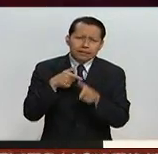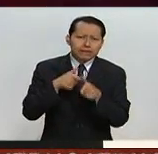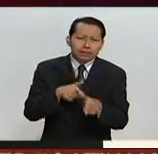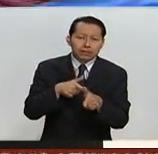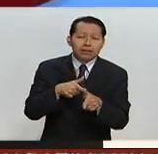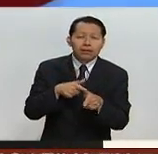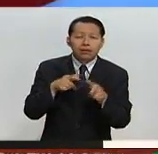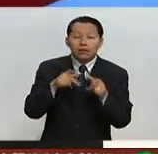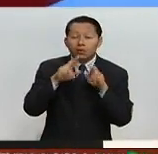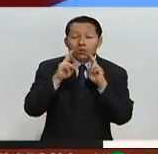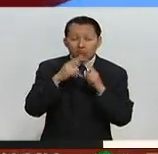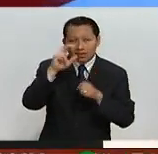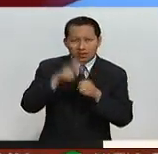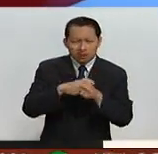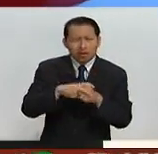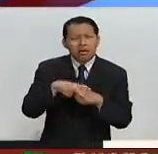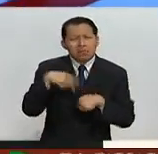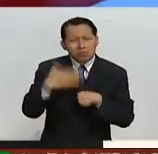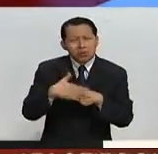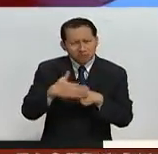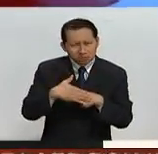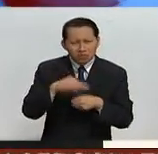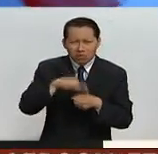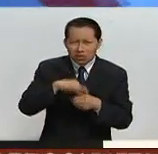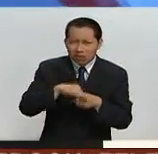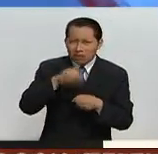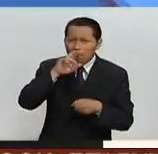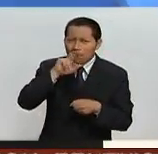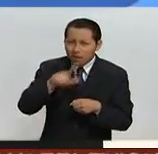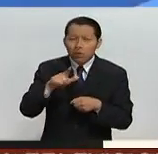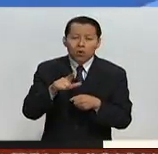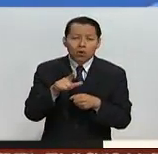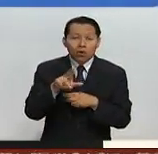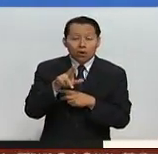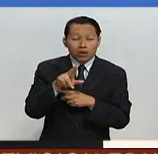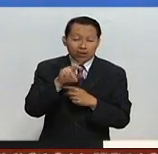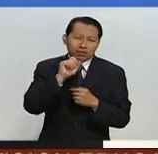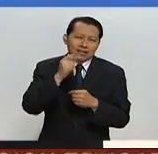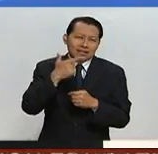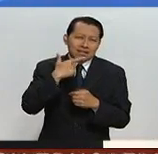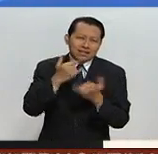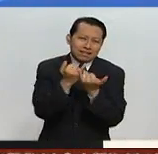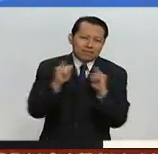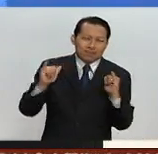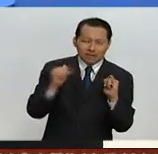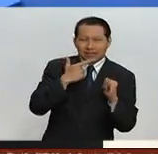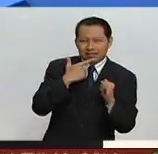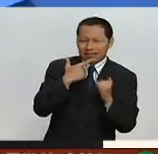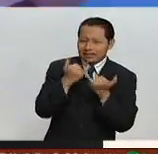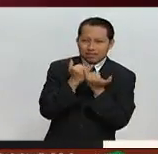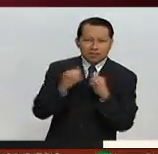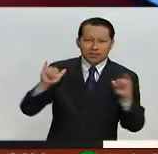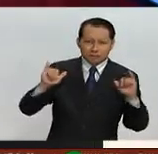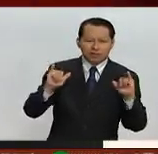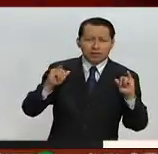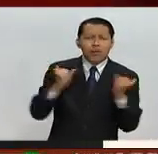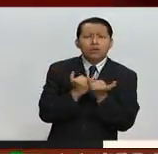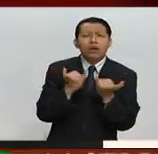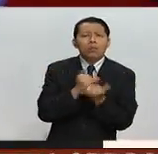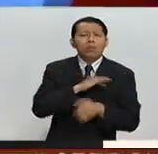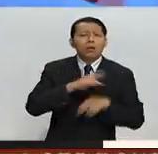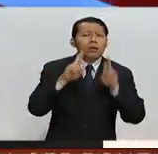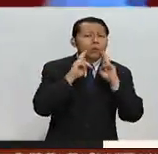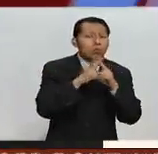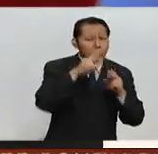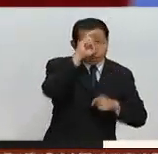a votar para salirse y ser independientes de lo que es Gran Bretaña y por ende poder seguir formando parte de la